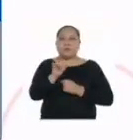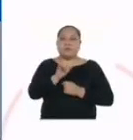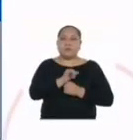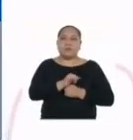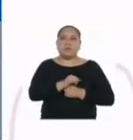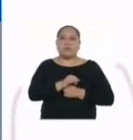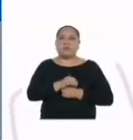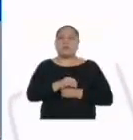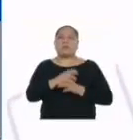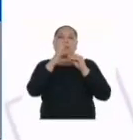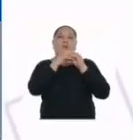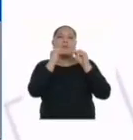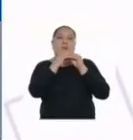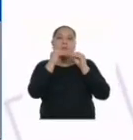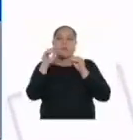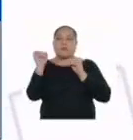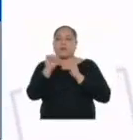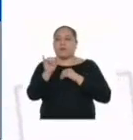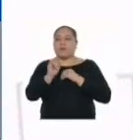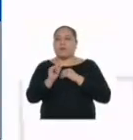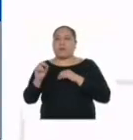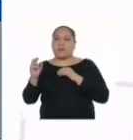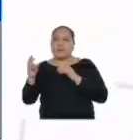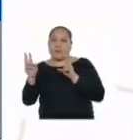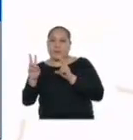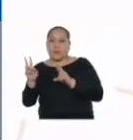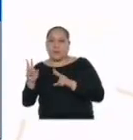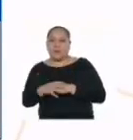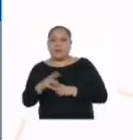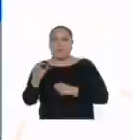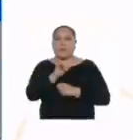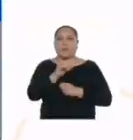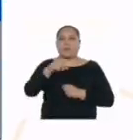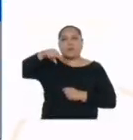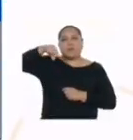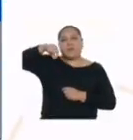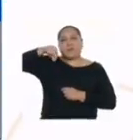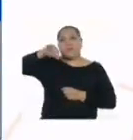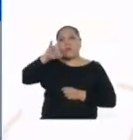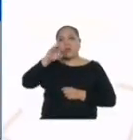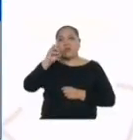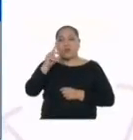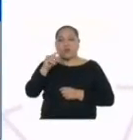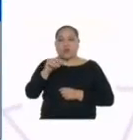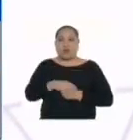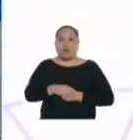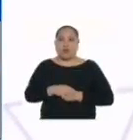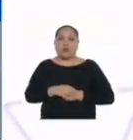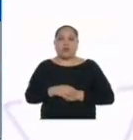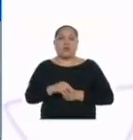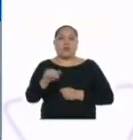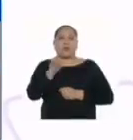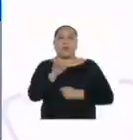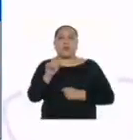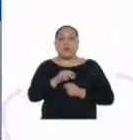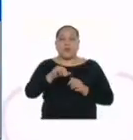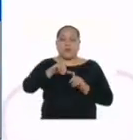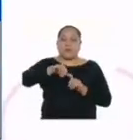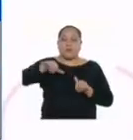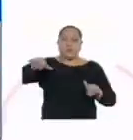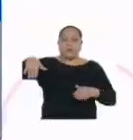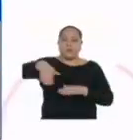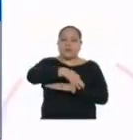de muestras de zumo de frutas y verduras. Misma concentración de yodo a utilizar en todas las muestras. Mismo instrumento de